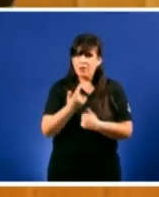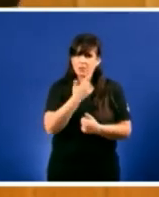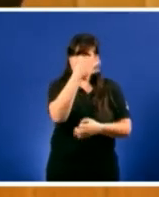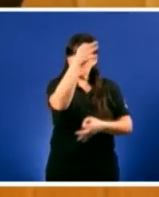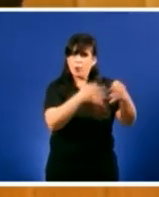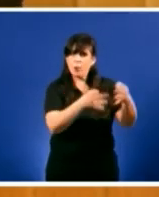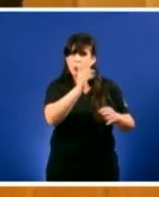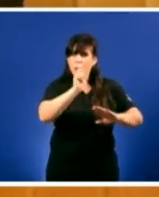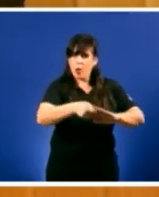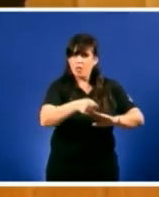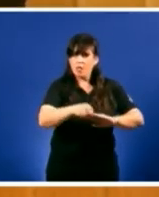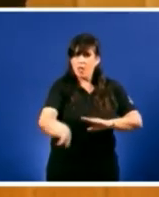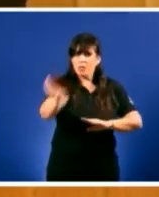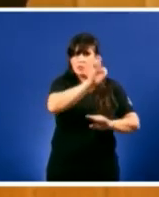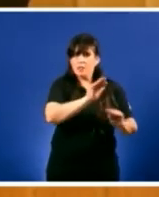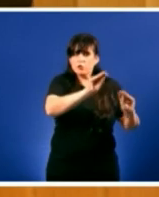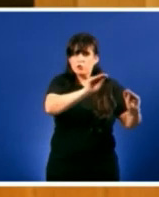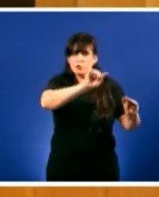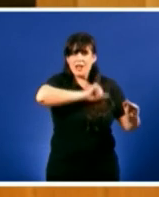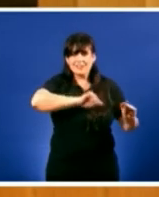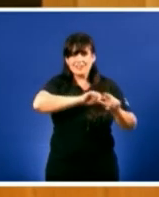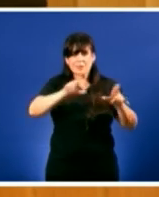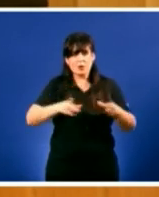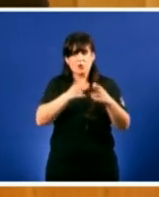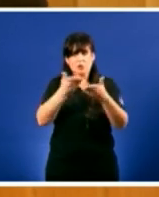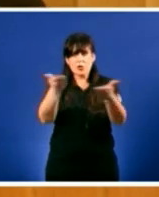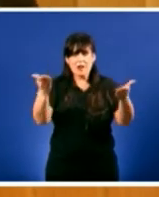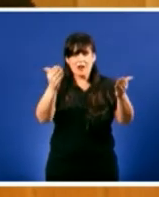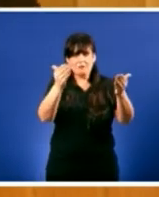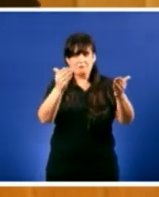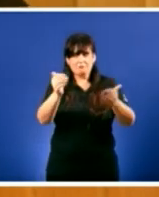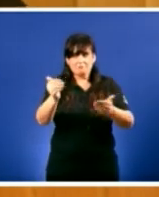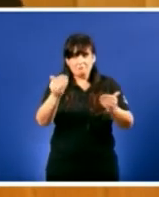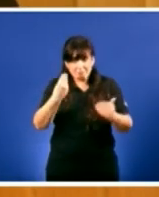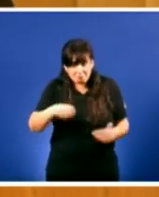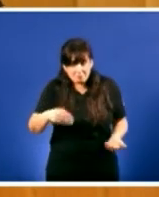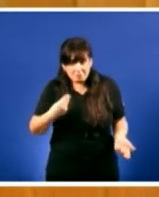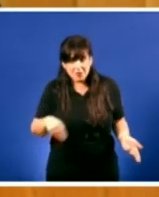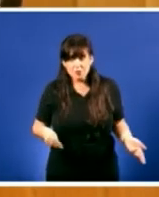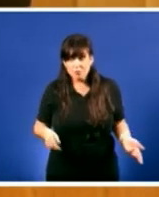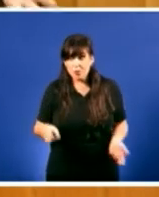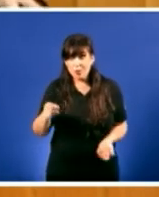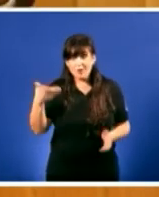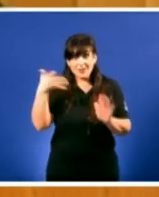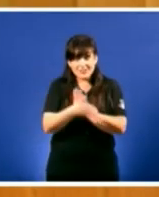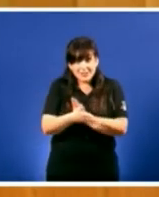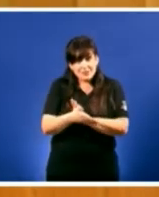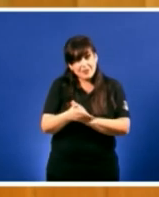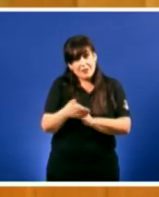do Suiz coincide co sentir mayoritario da sociedade ese é o seu respeto a memoria das vítimas que